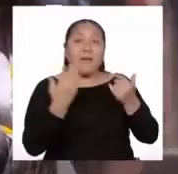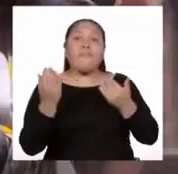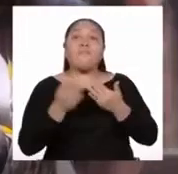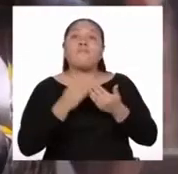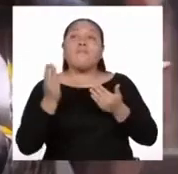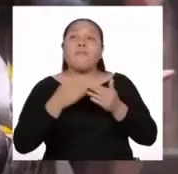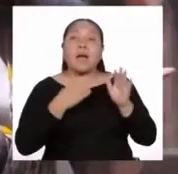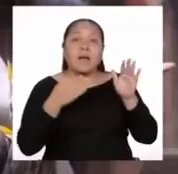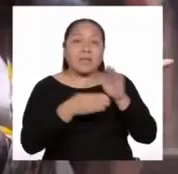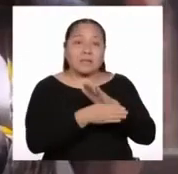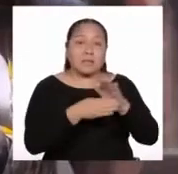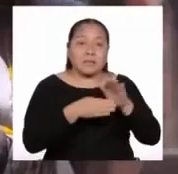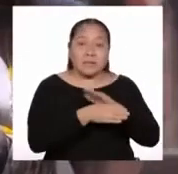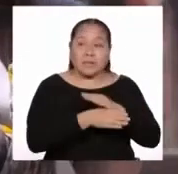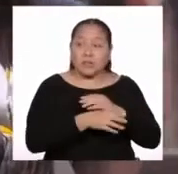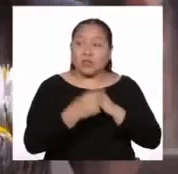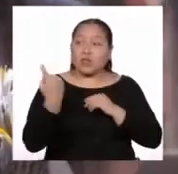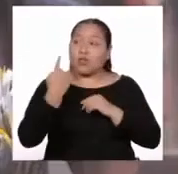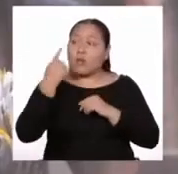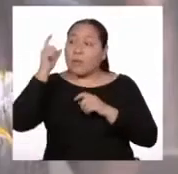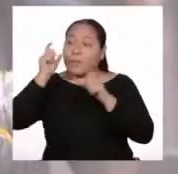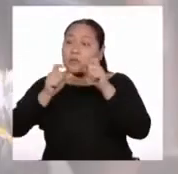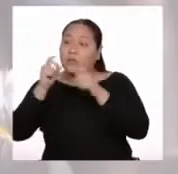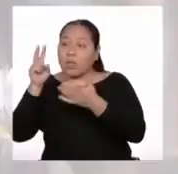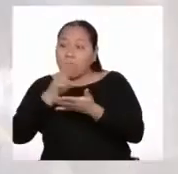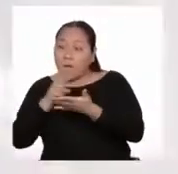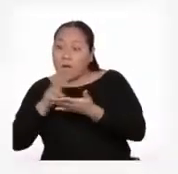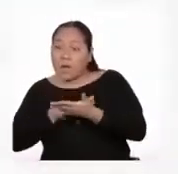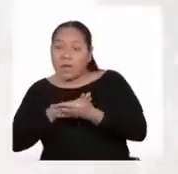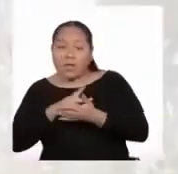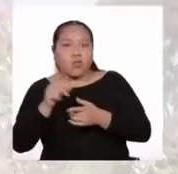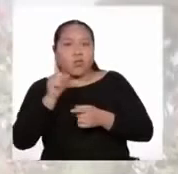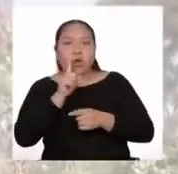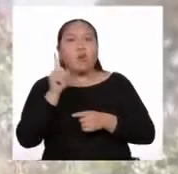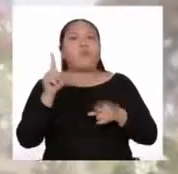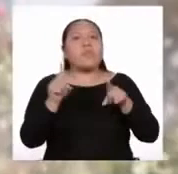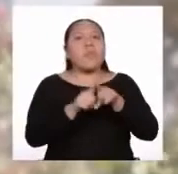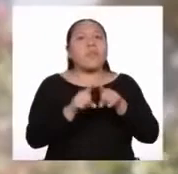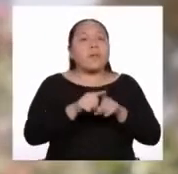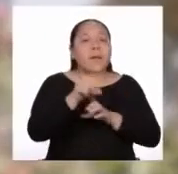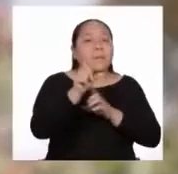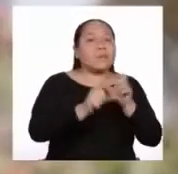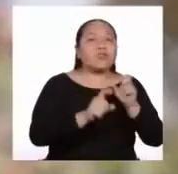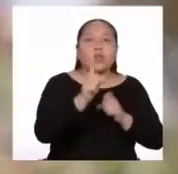solo al alfabetizado, sino al no alfabetizado.